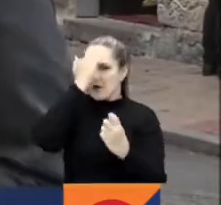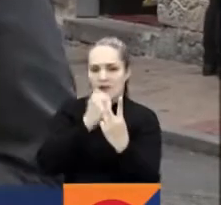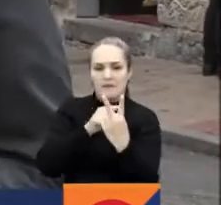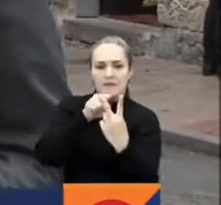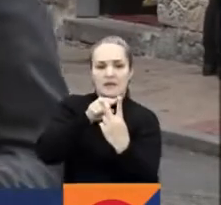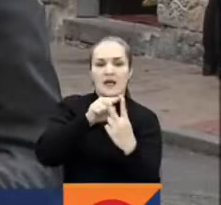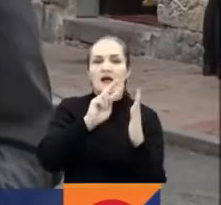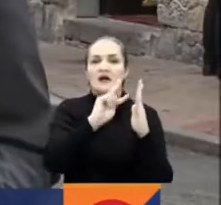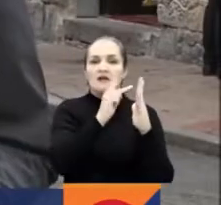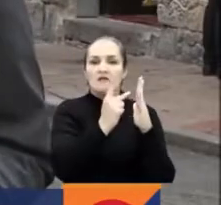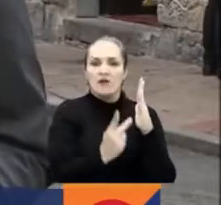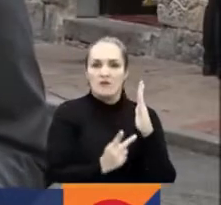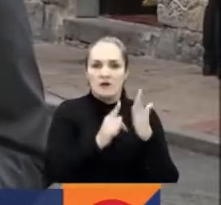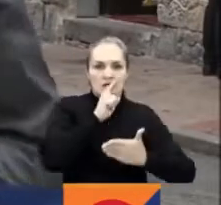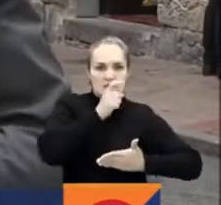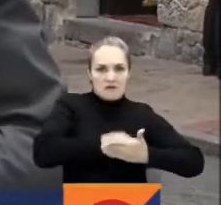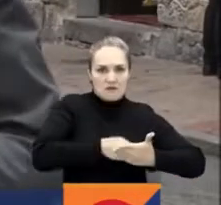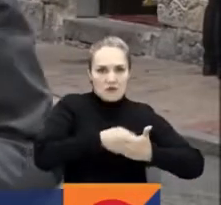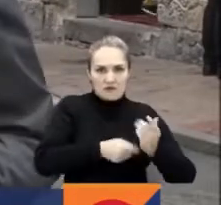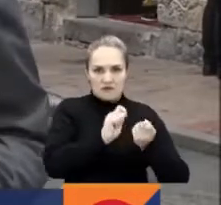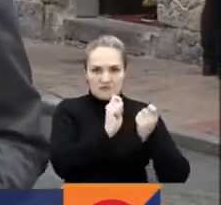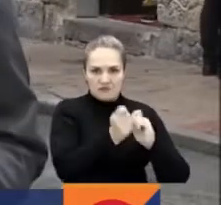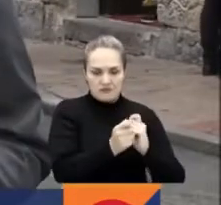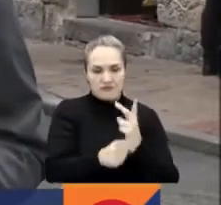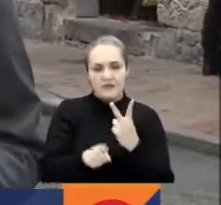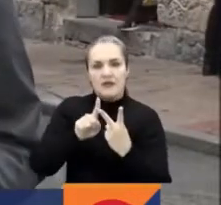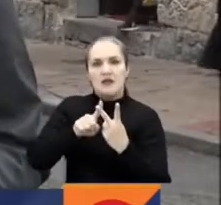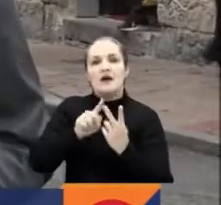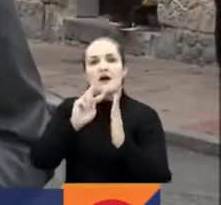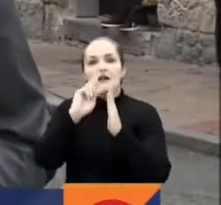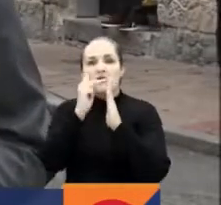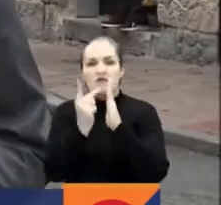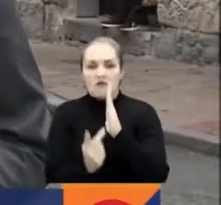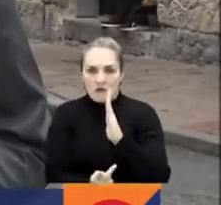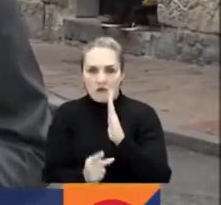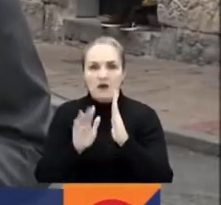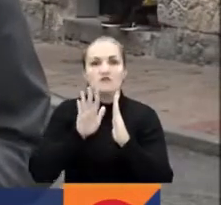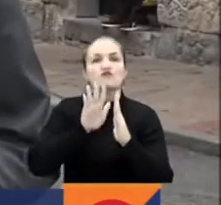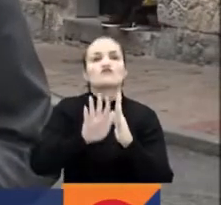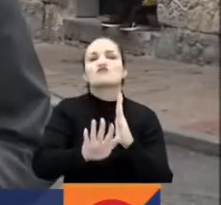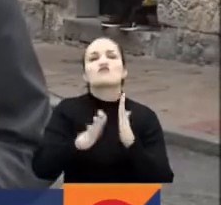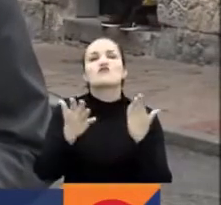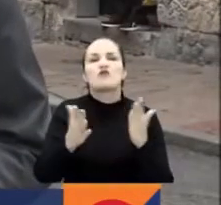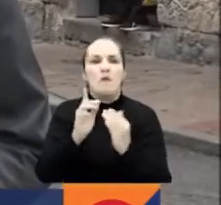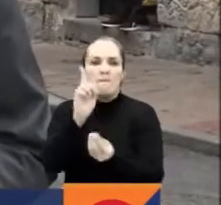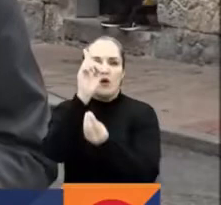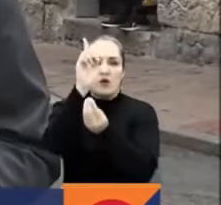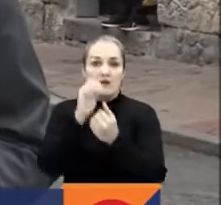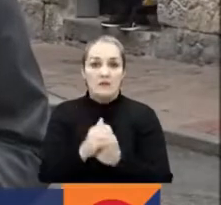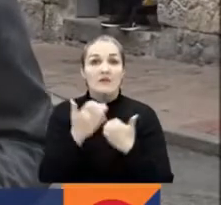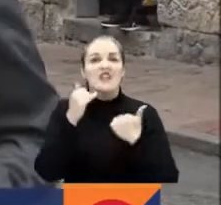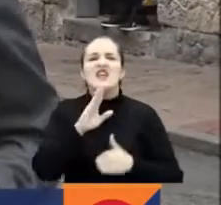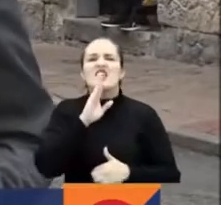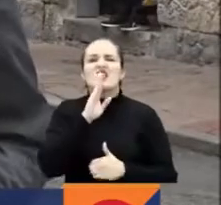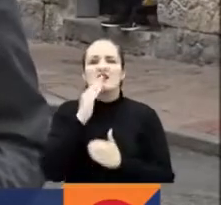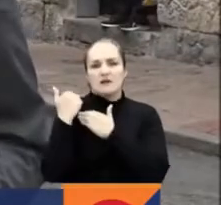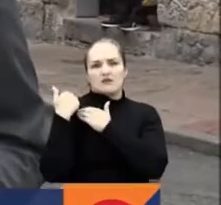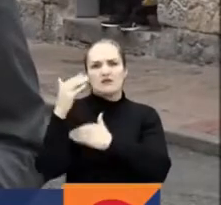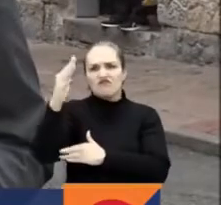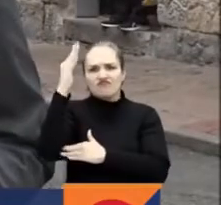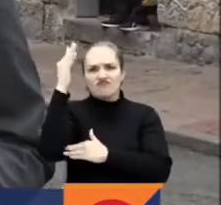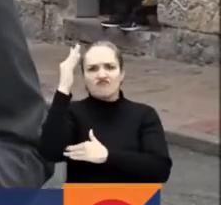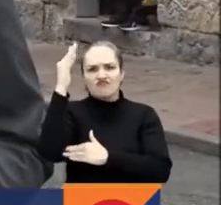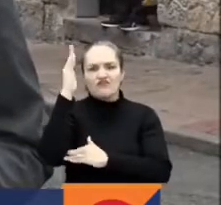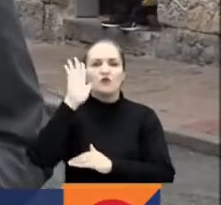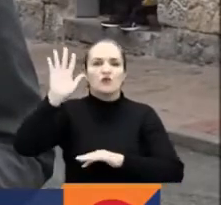Johnny. Sí, mire, Lizeth, estas dos reformas van a tener ponencias de congresistas del Pacto Histórico y por petición explícita del presidente electo,